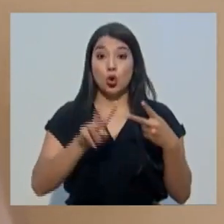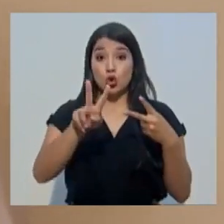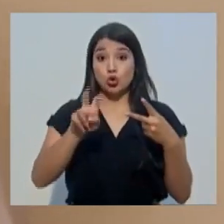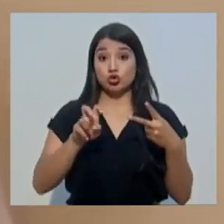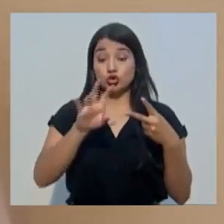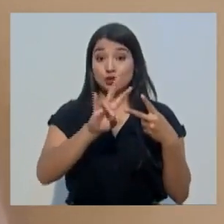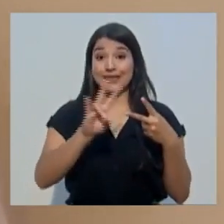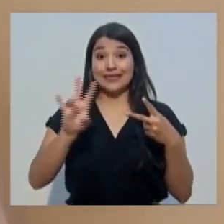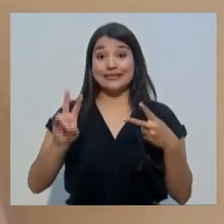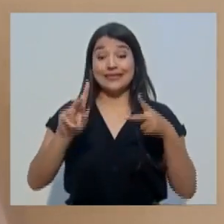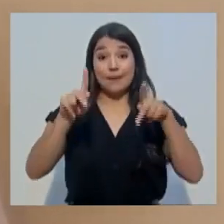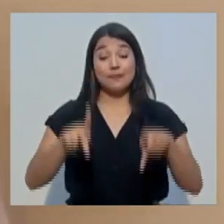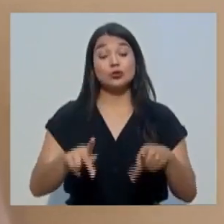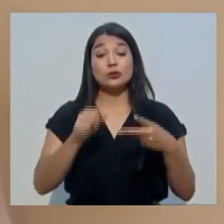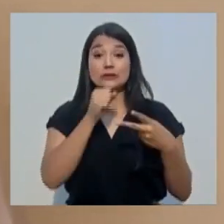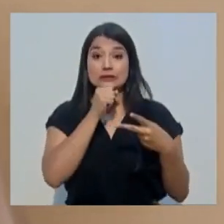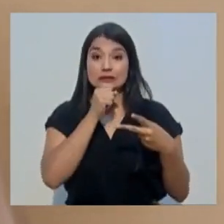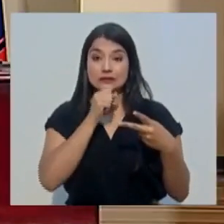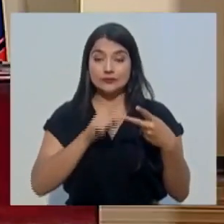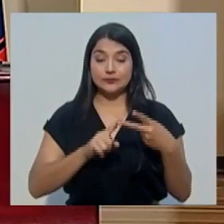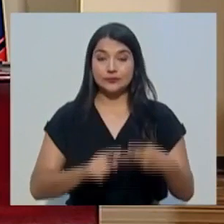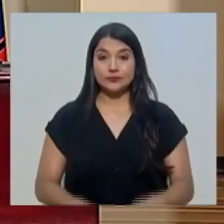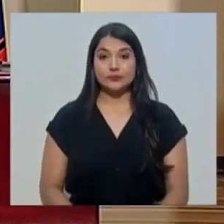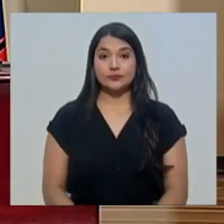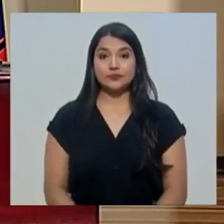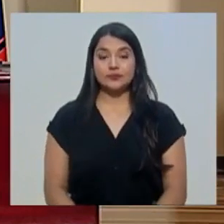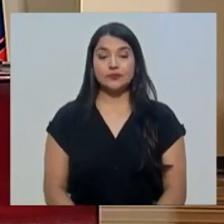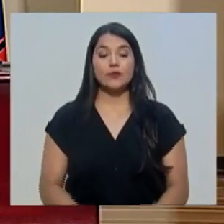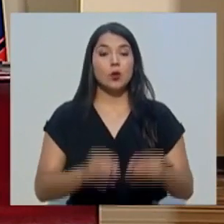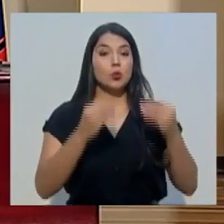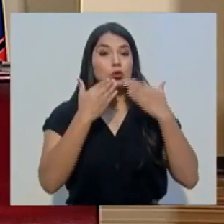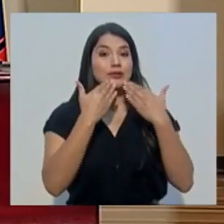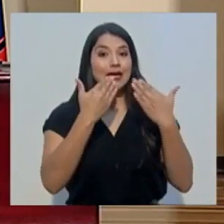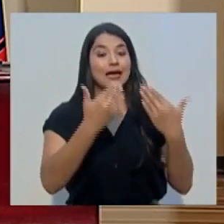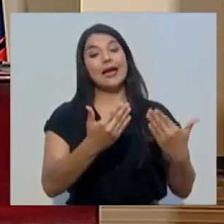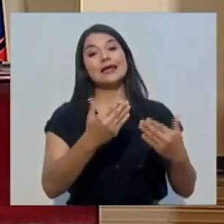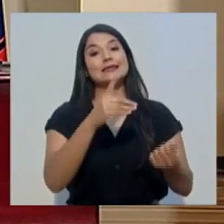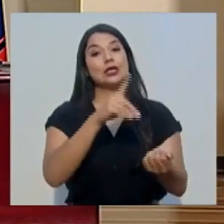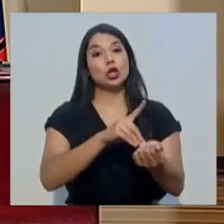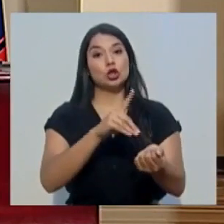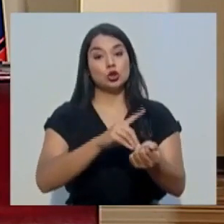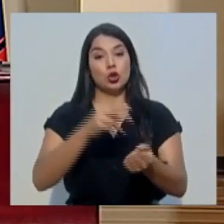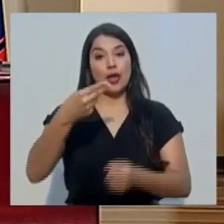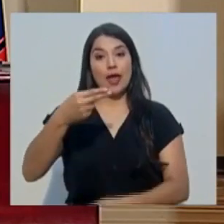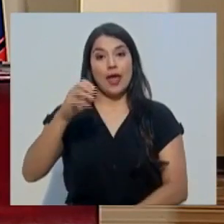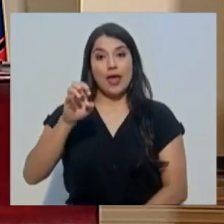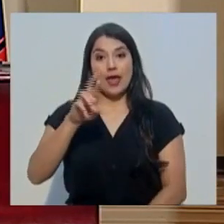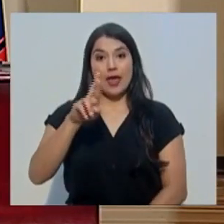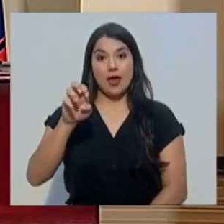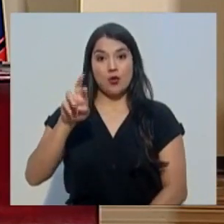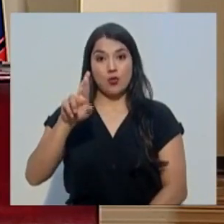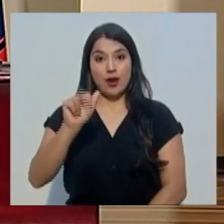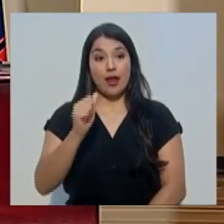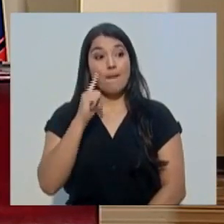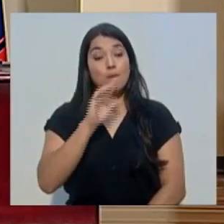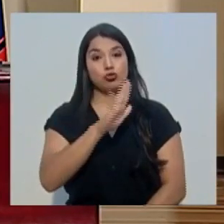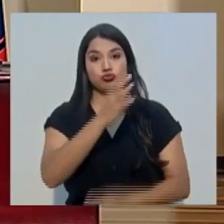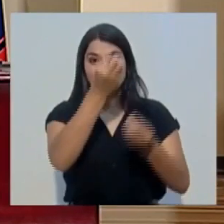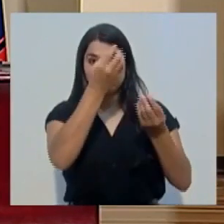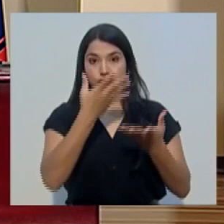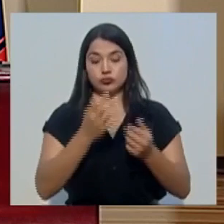277 adultos mayores. Muchas gracias a la doctora Herrera por el reporte